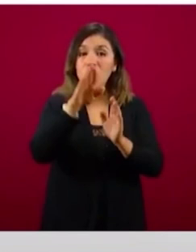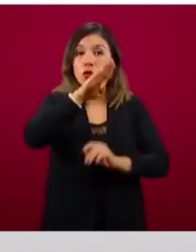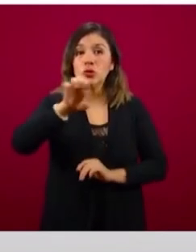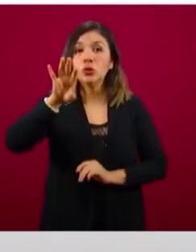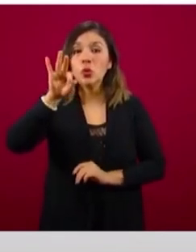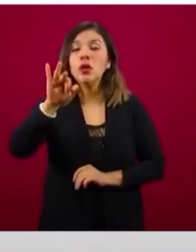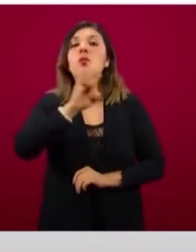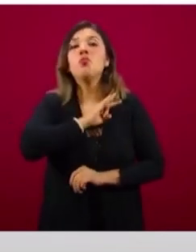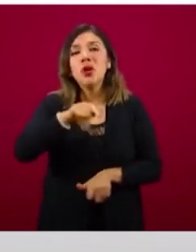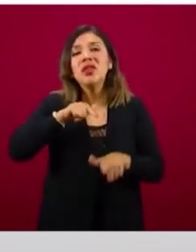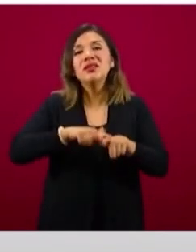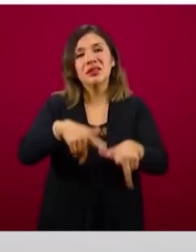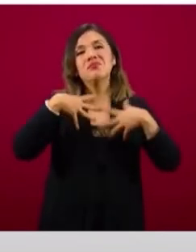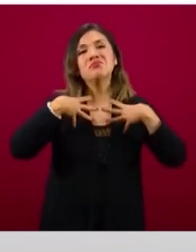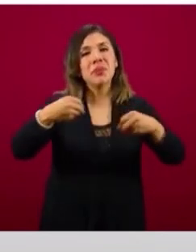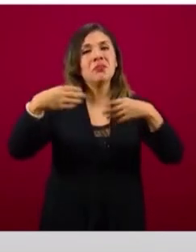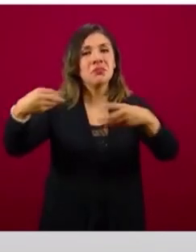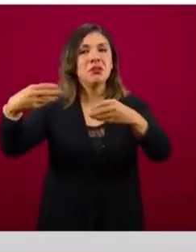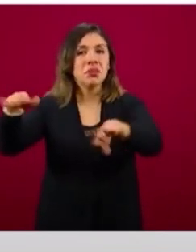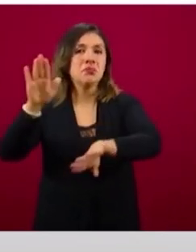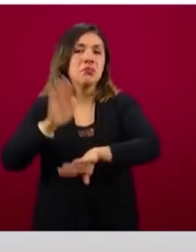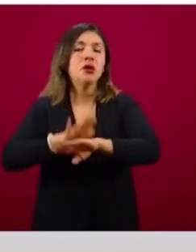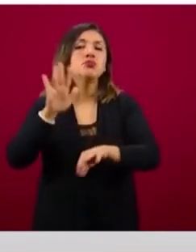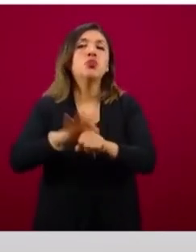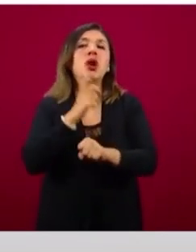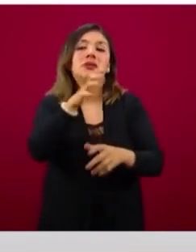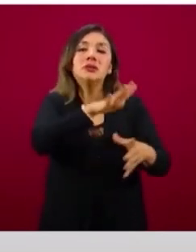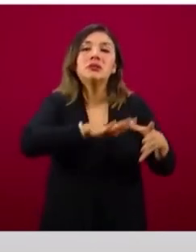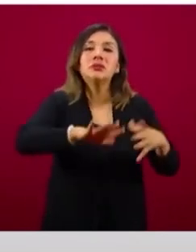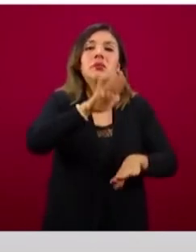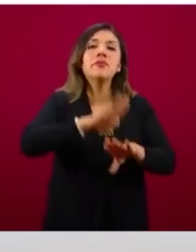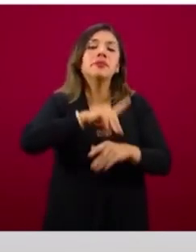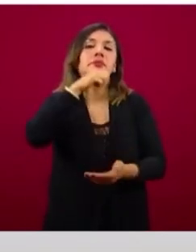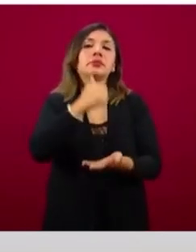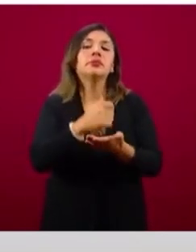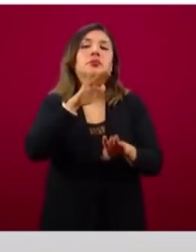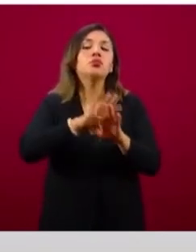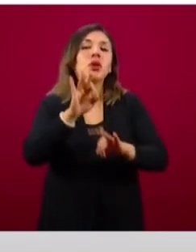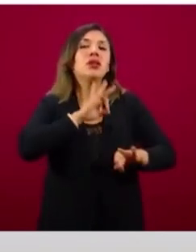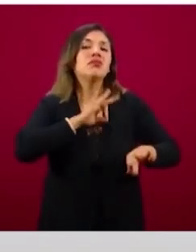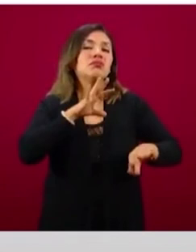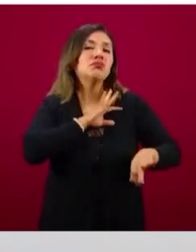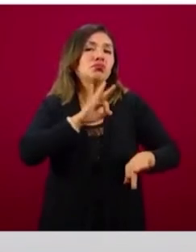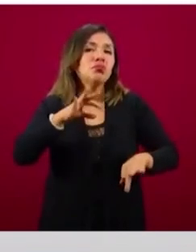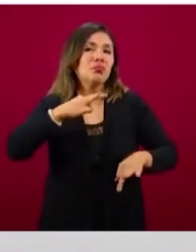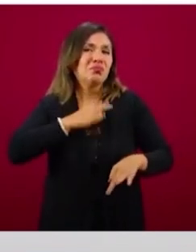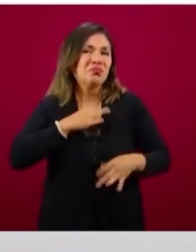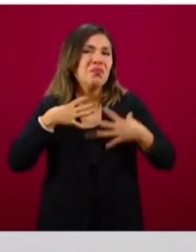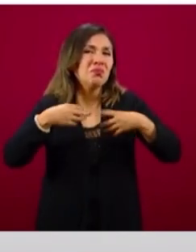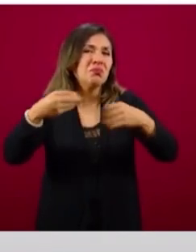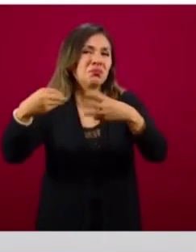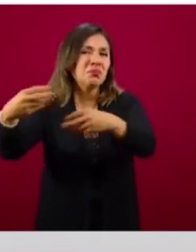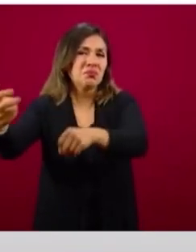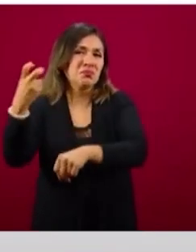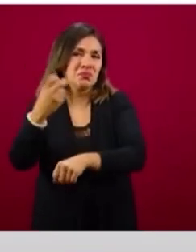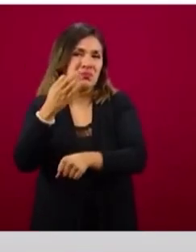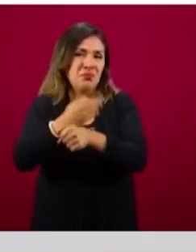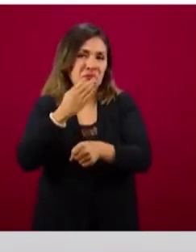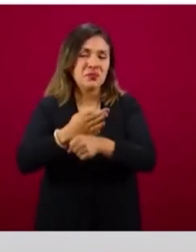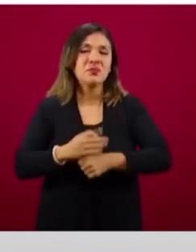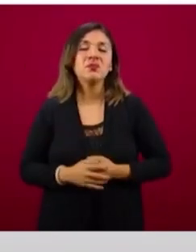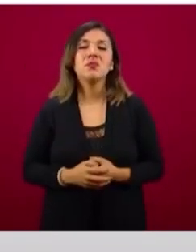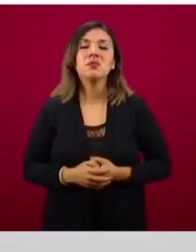dispersándose, ya que es donde está la capacidad infectiva y de transmisión en este momento.